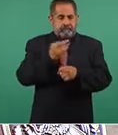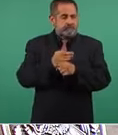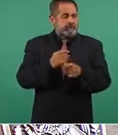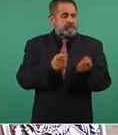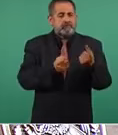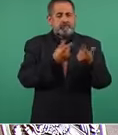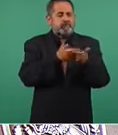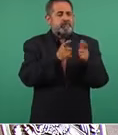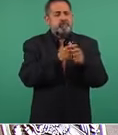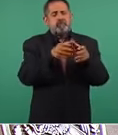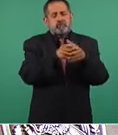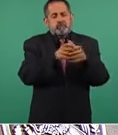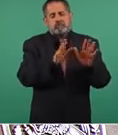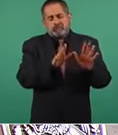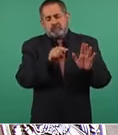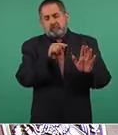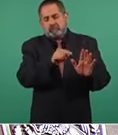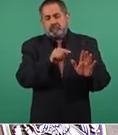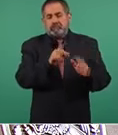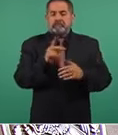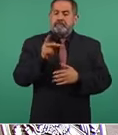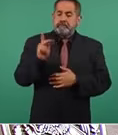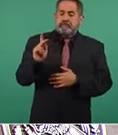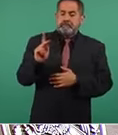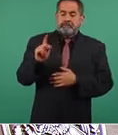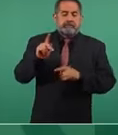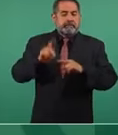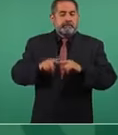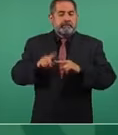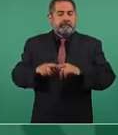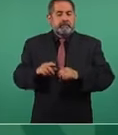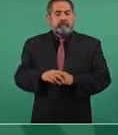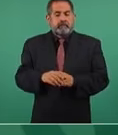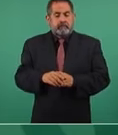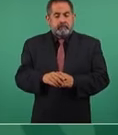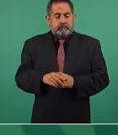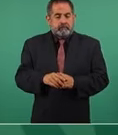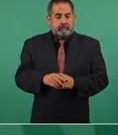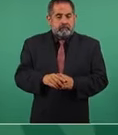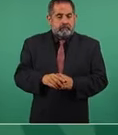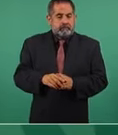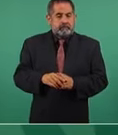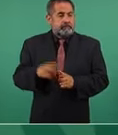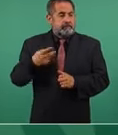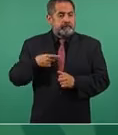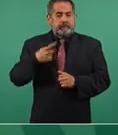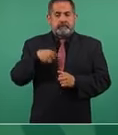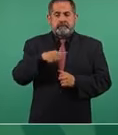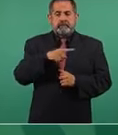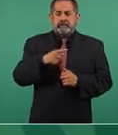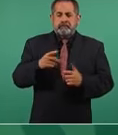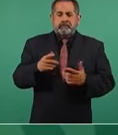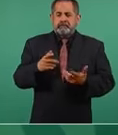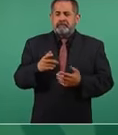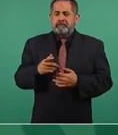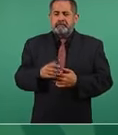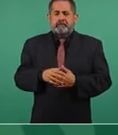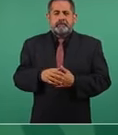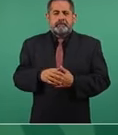sector, lo que sucede es de que sí